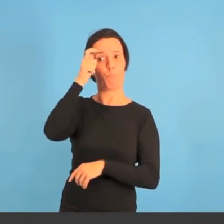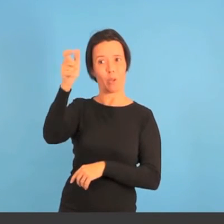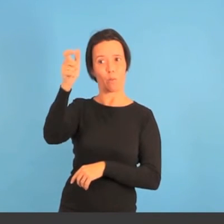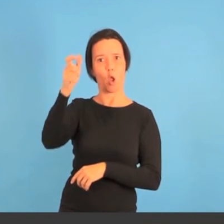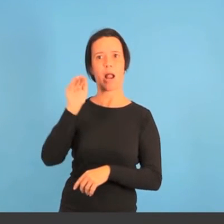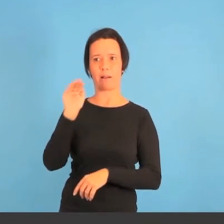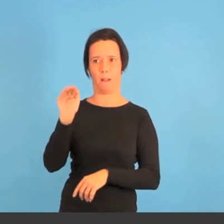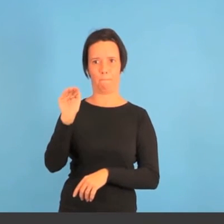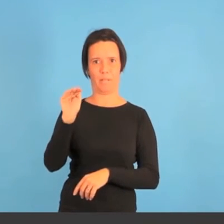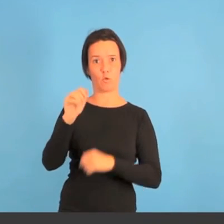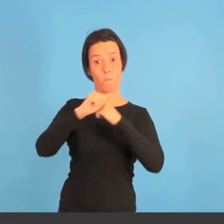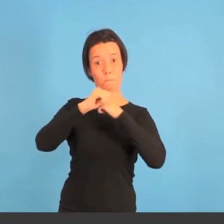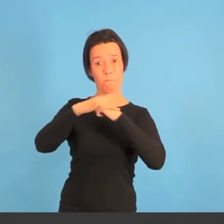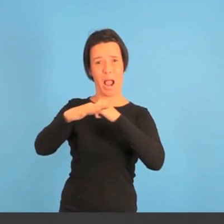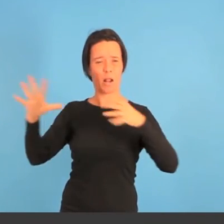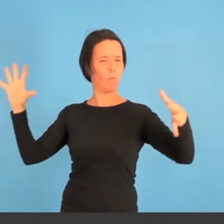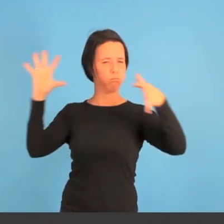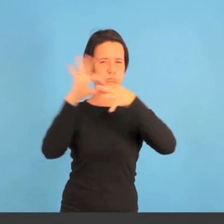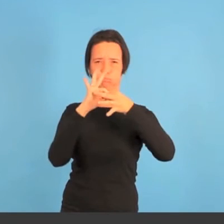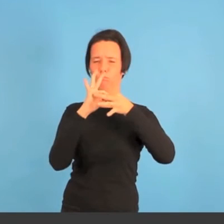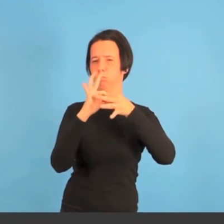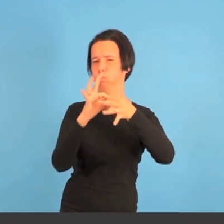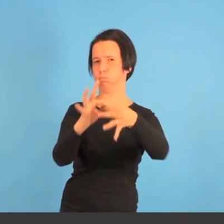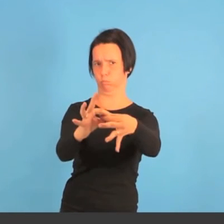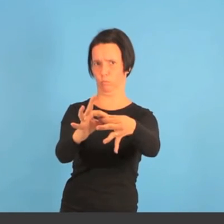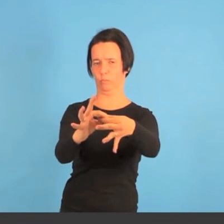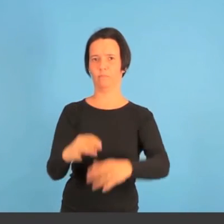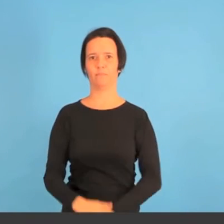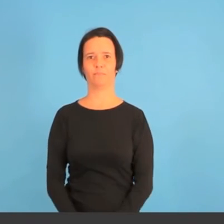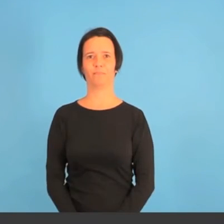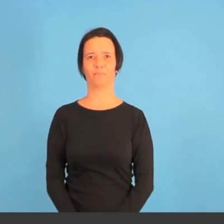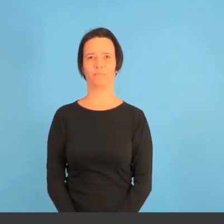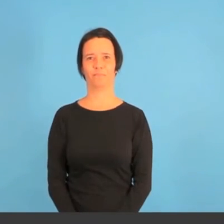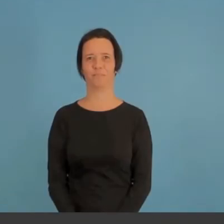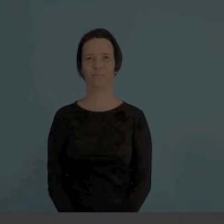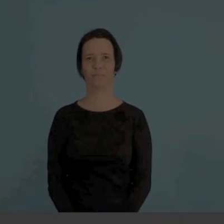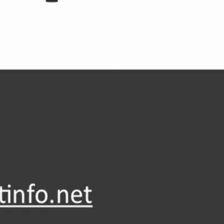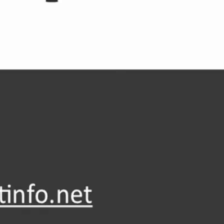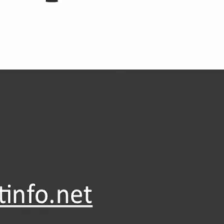dependencia que, nuestra población y sus gentes, tienen históricamente con Lamar